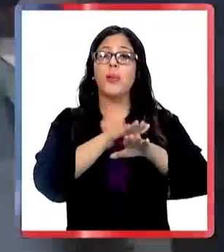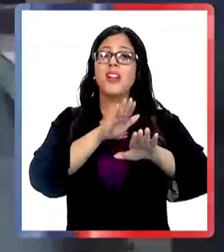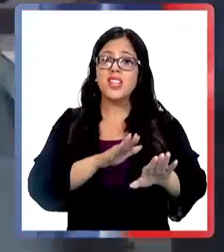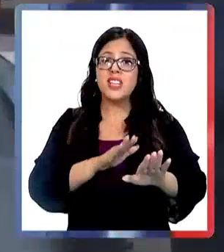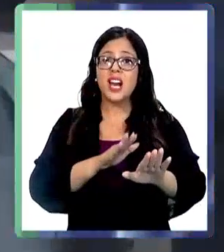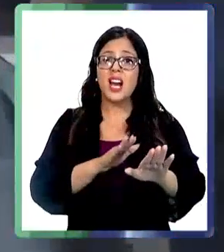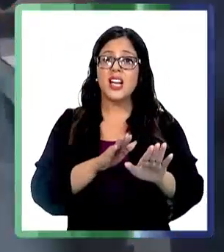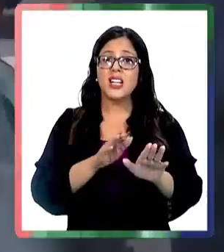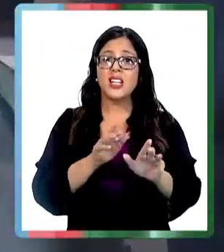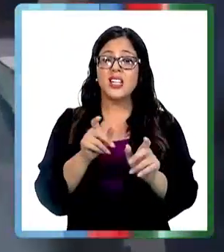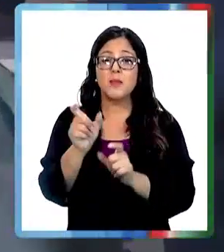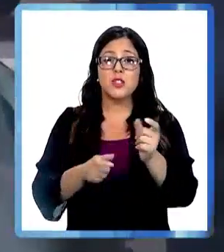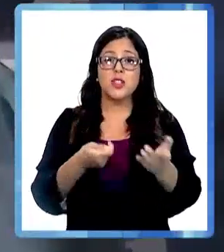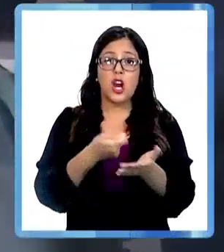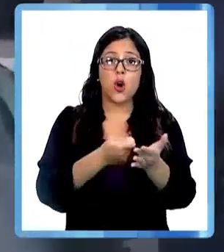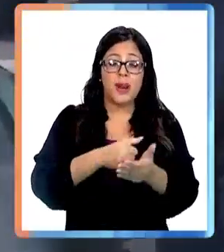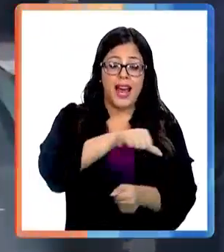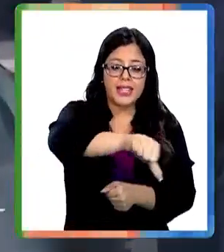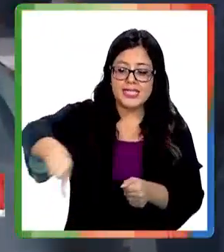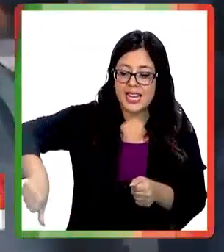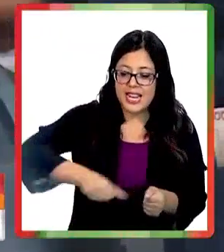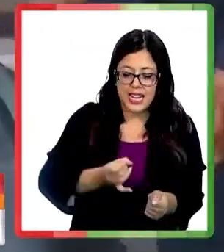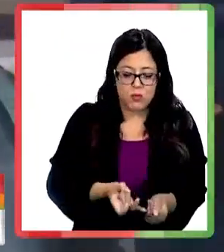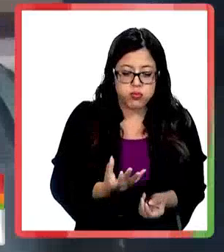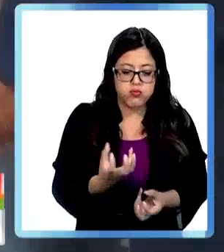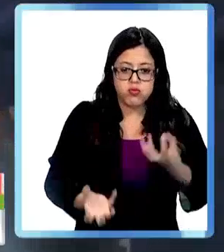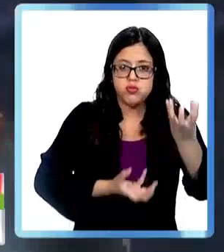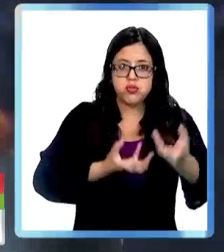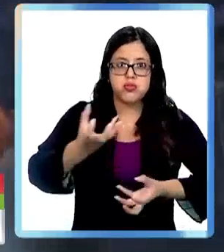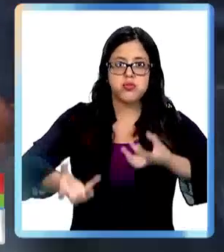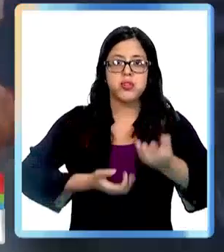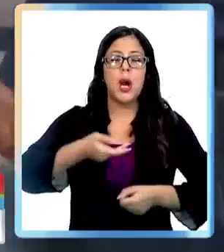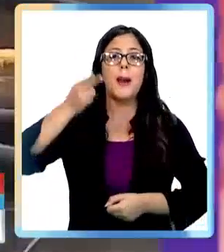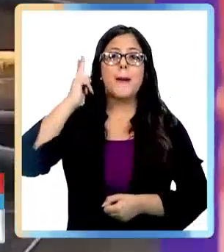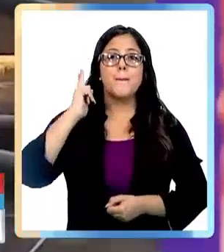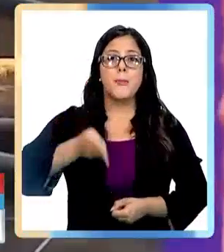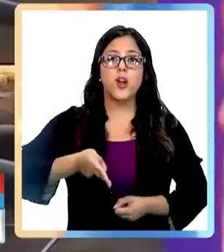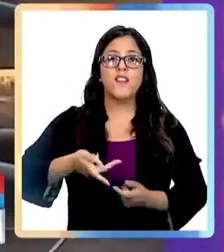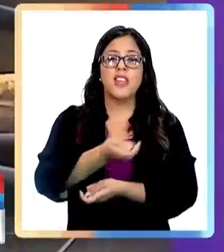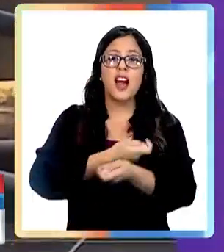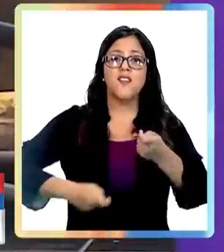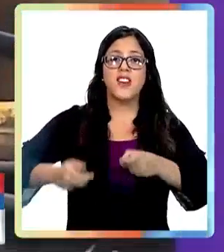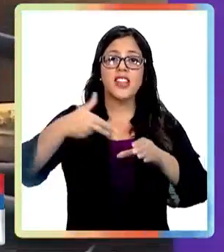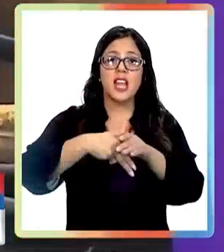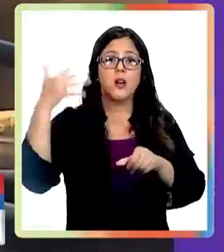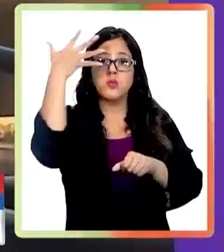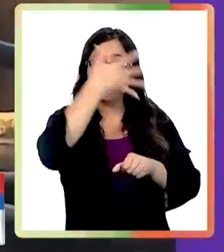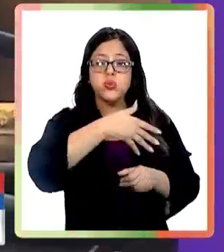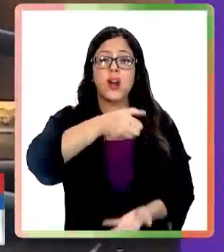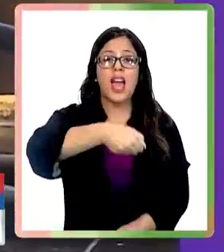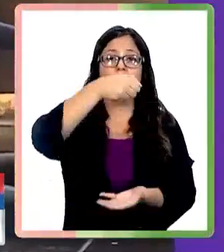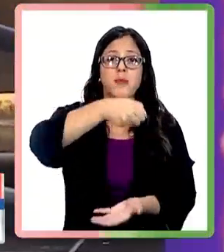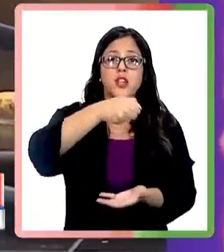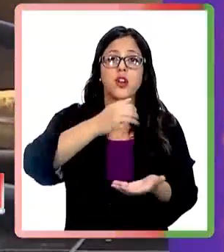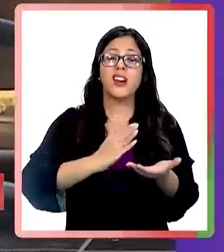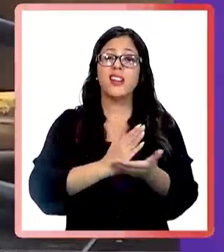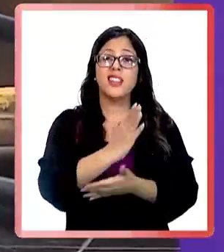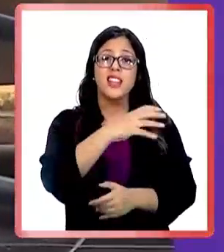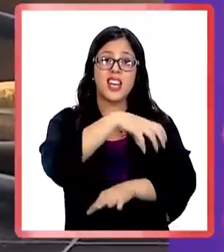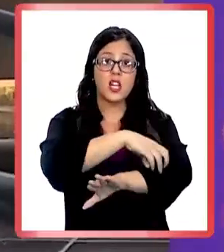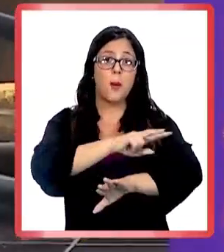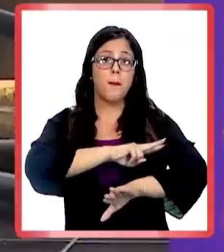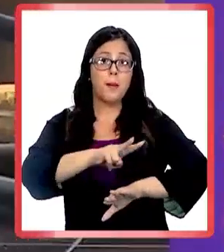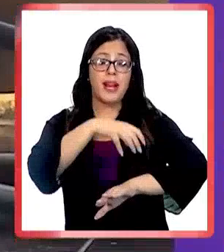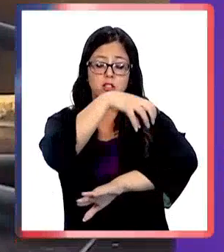Atención, para evitar que alguien compre acelerantes para provocar incendios, ha quedado prohibida la venta de combustibles en